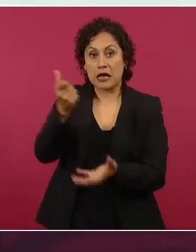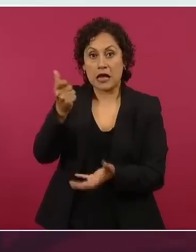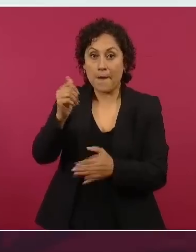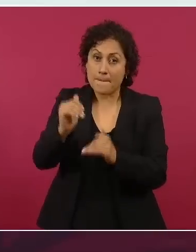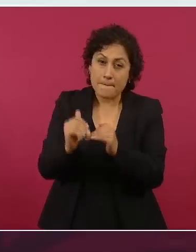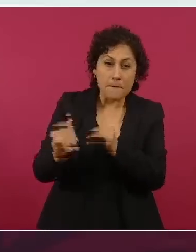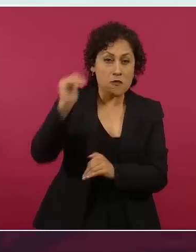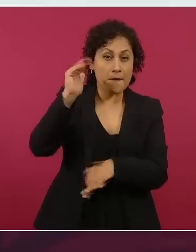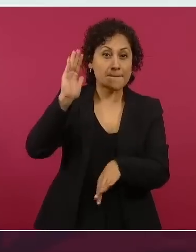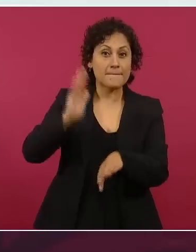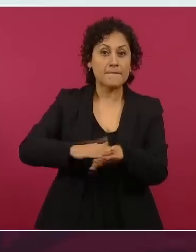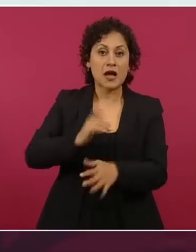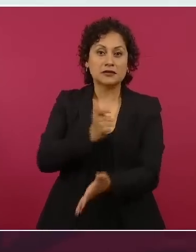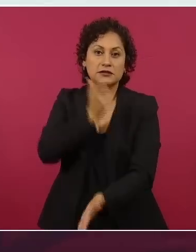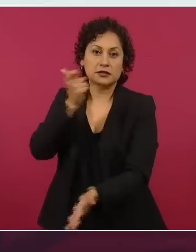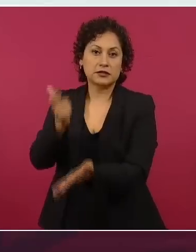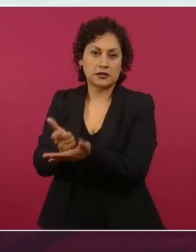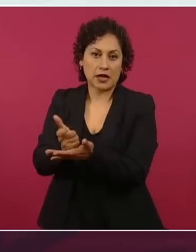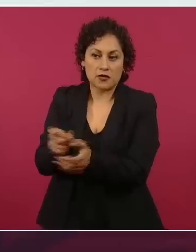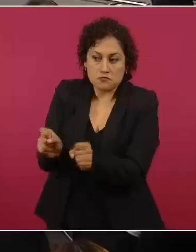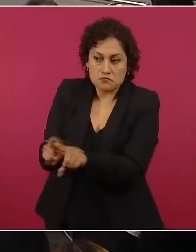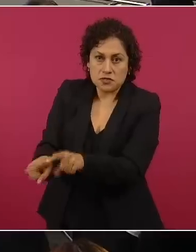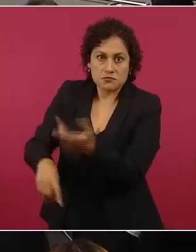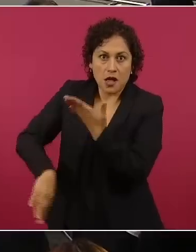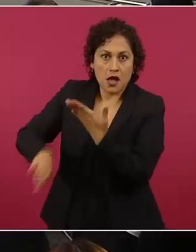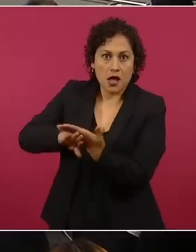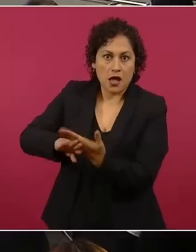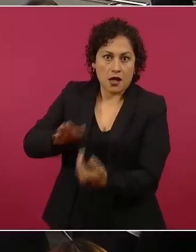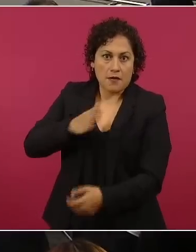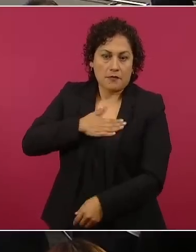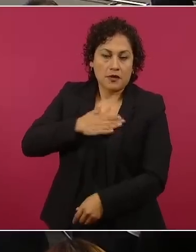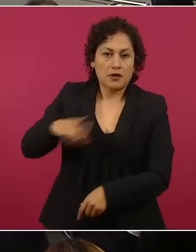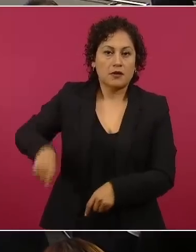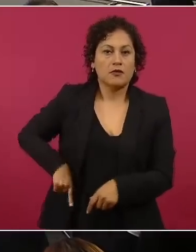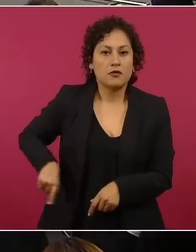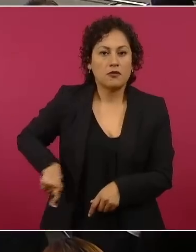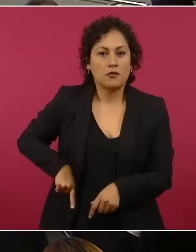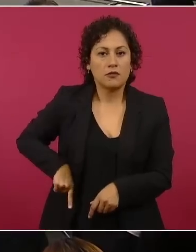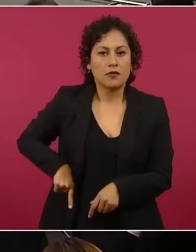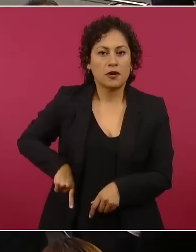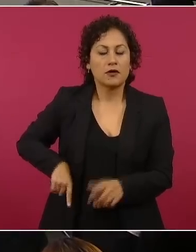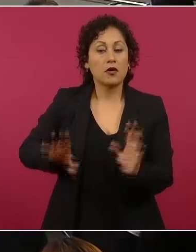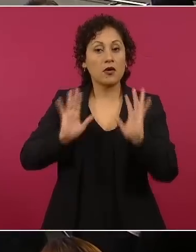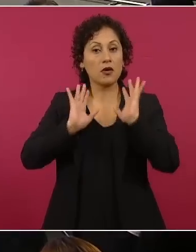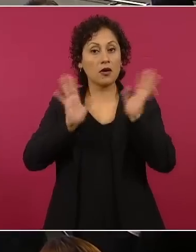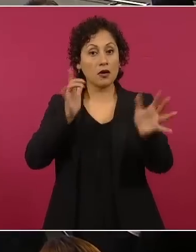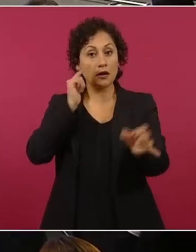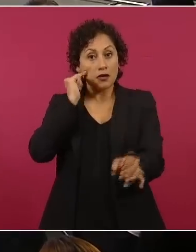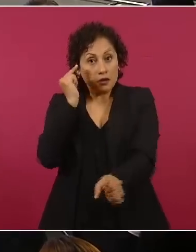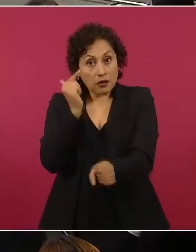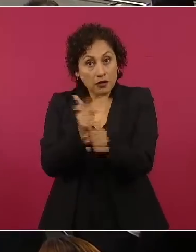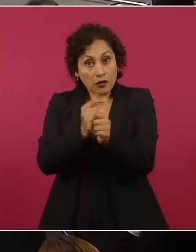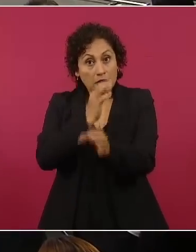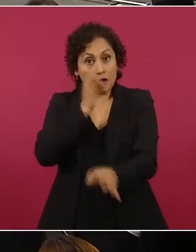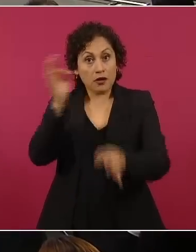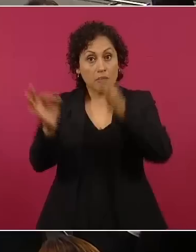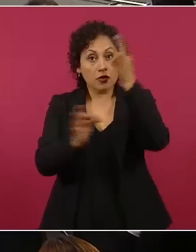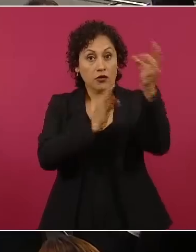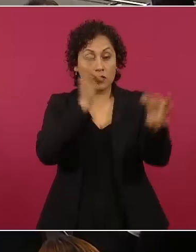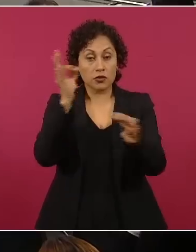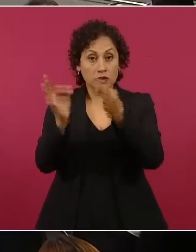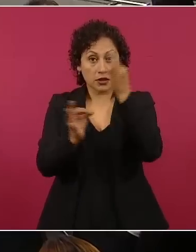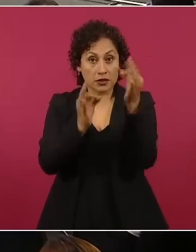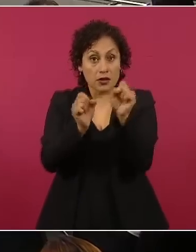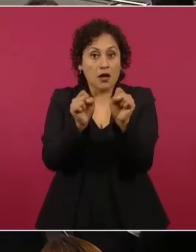gobierno, como aparece publicado en la página oficial del Departamento de